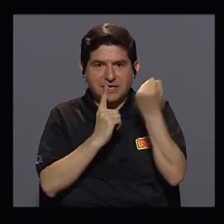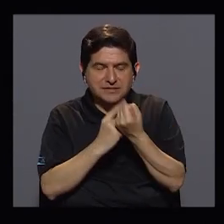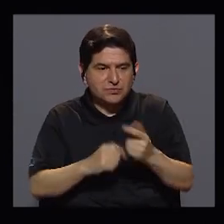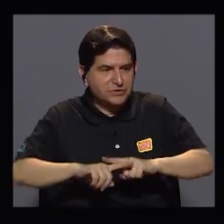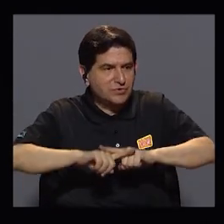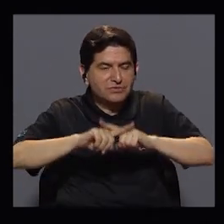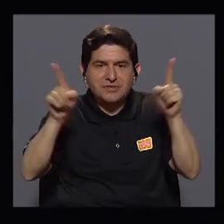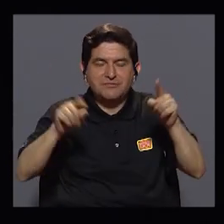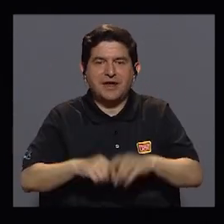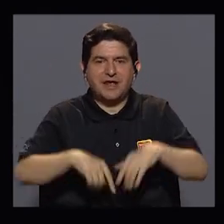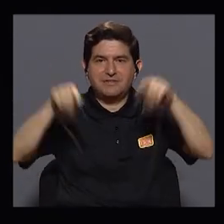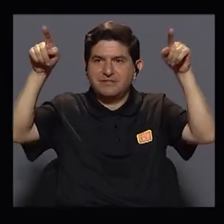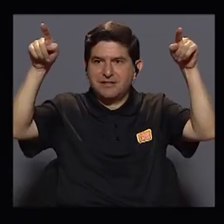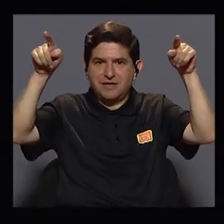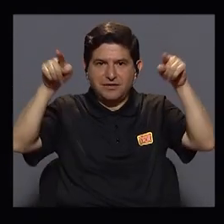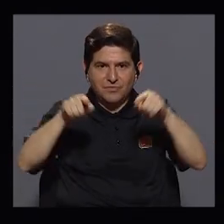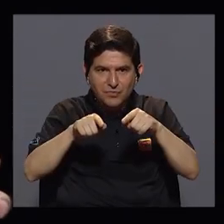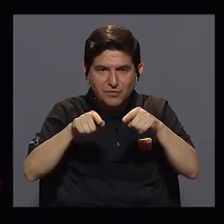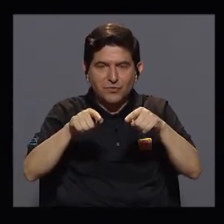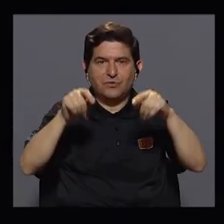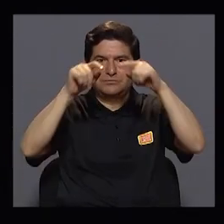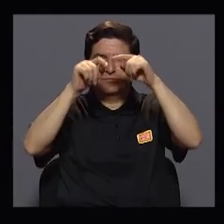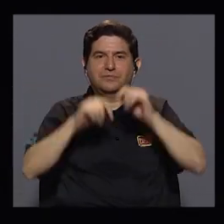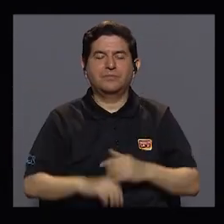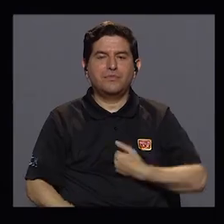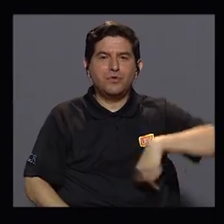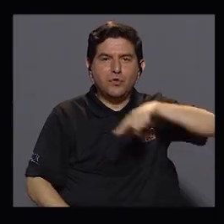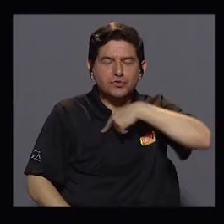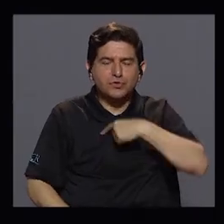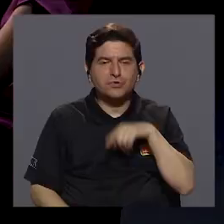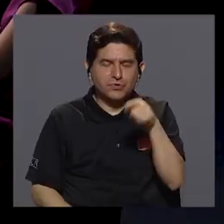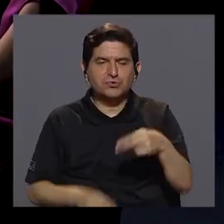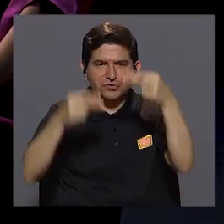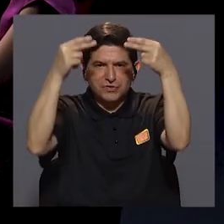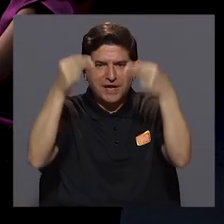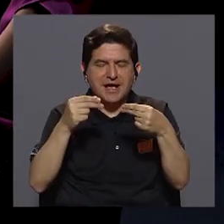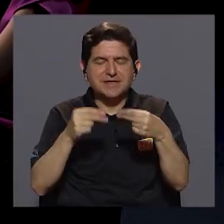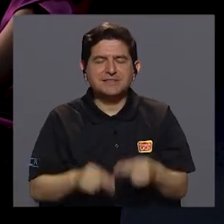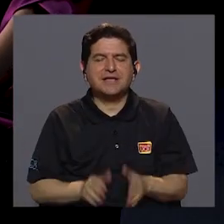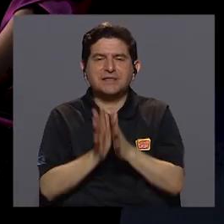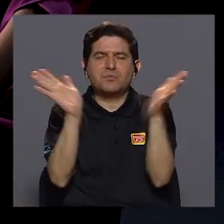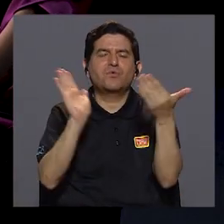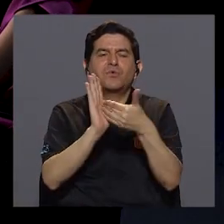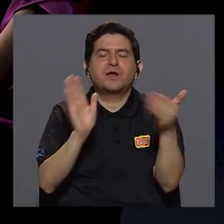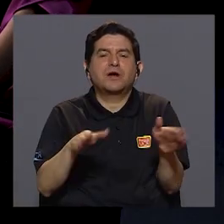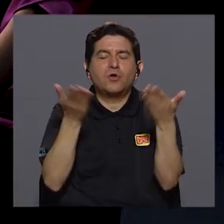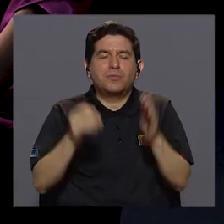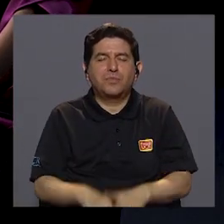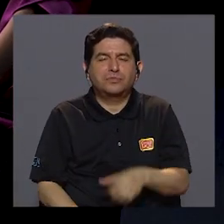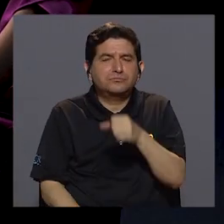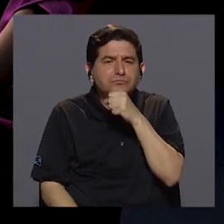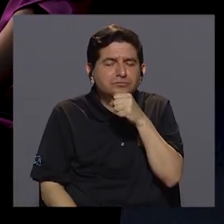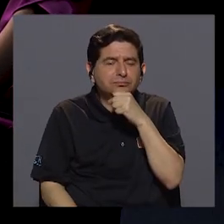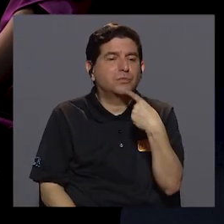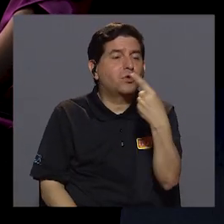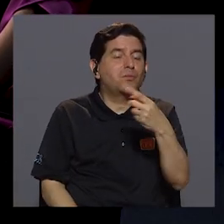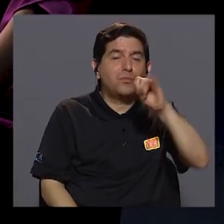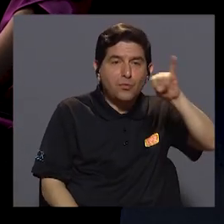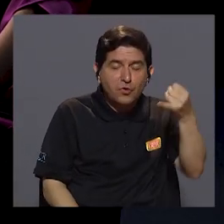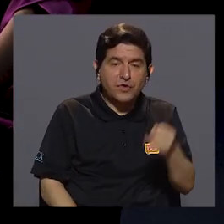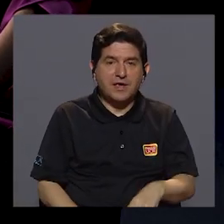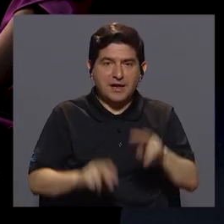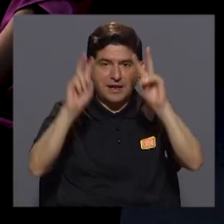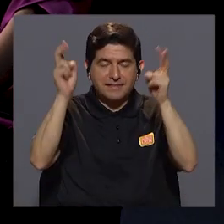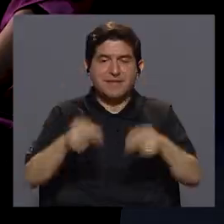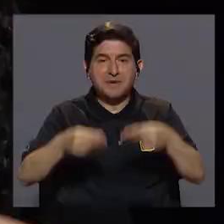¿cómo en términos sobre todo de hacienda pública esto va afectar? El envejecimiento, como decía Juli, es un